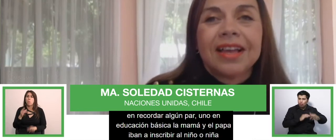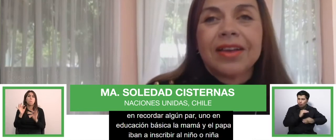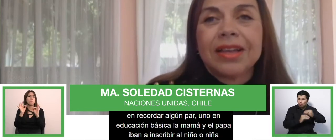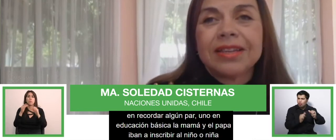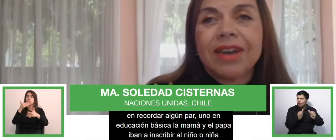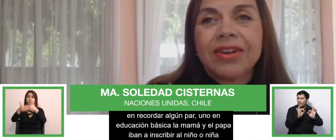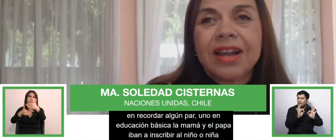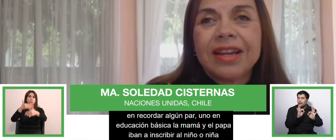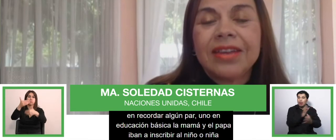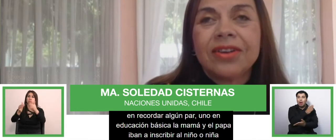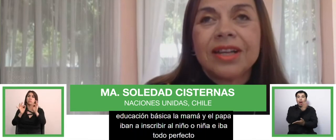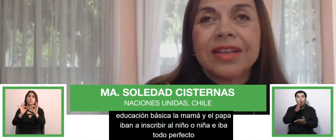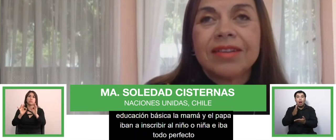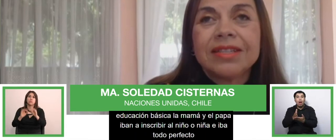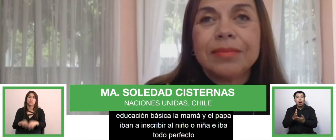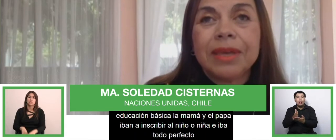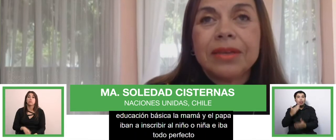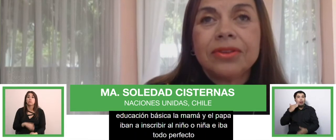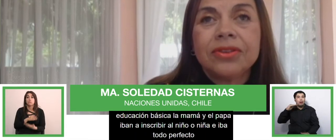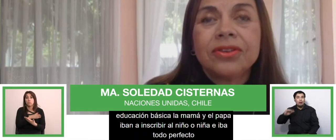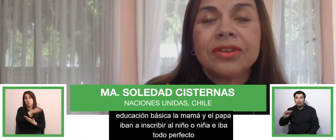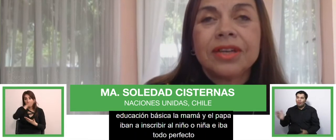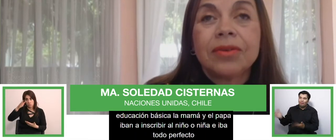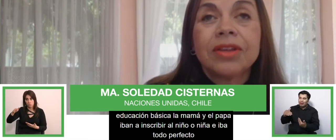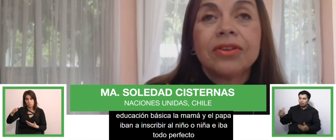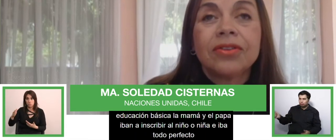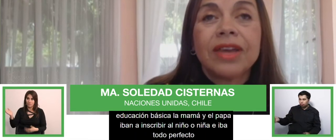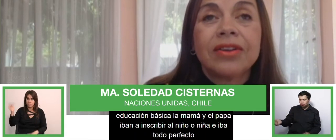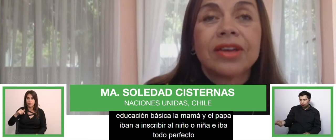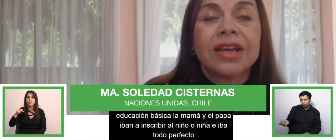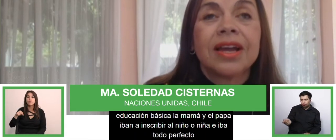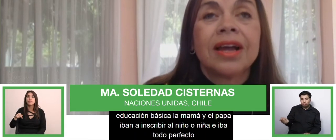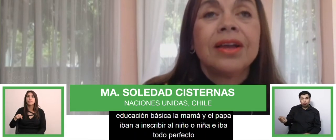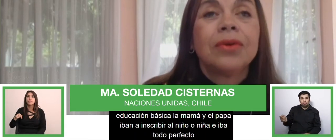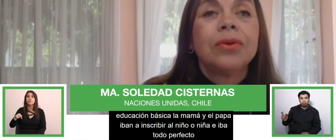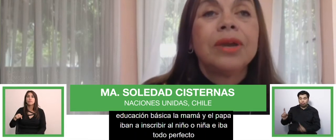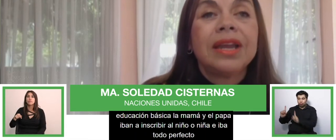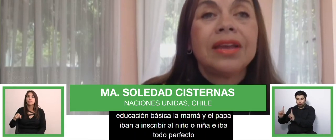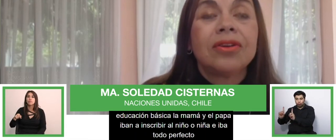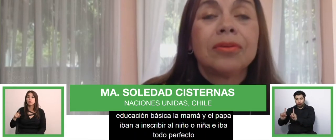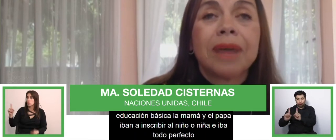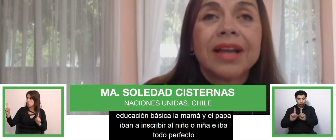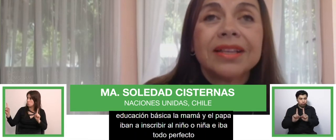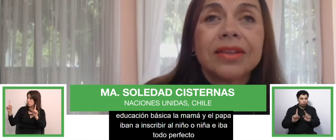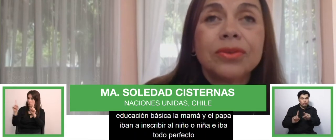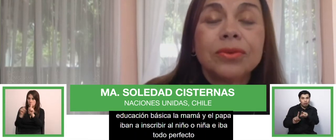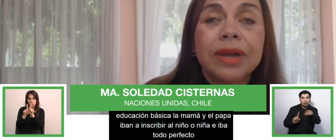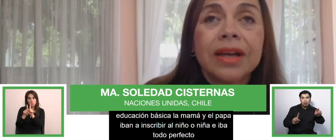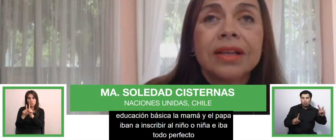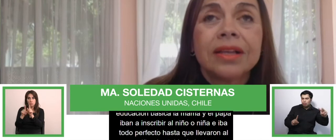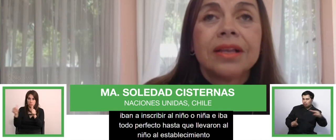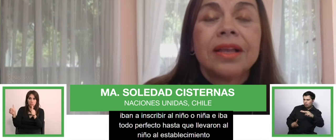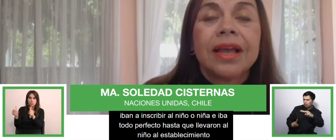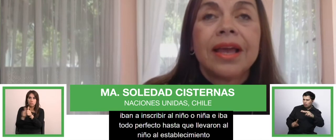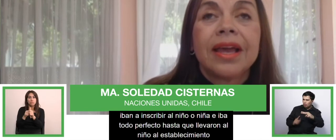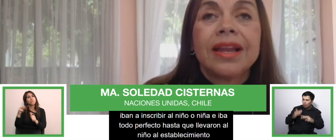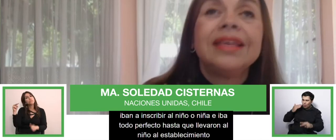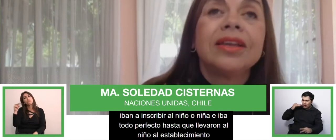llevaron al niño al establecimiento y cuando lo vieron que era un niño con baja estatura,